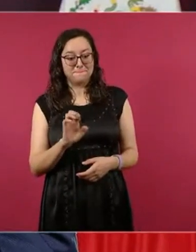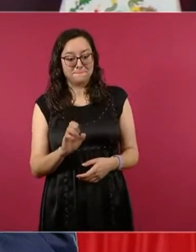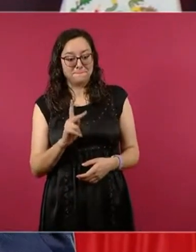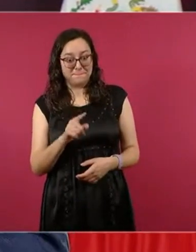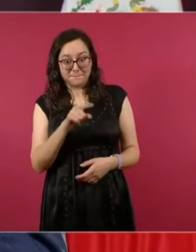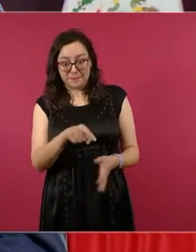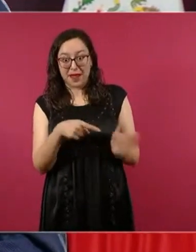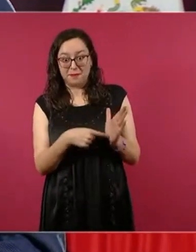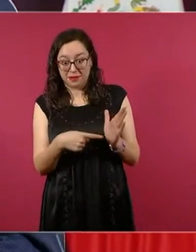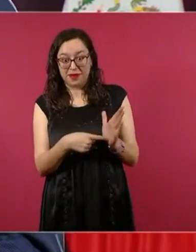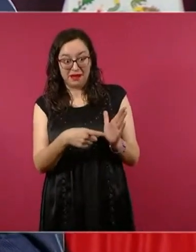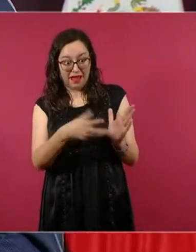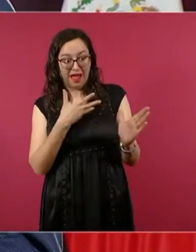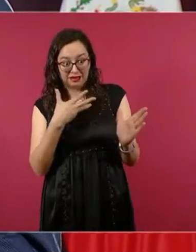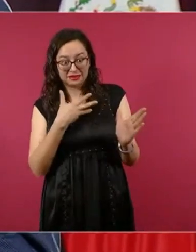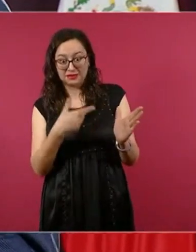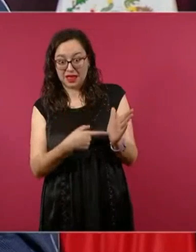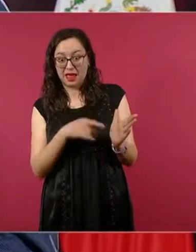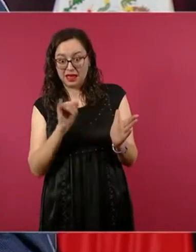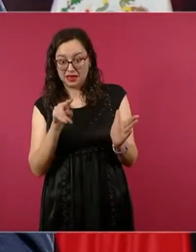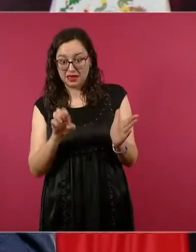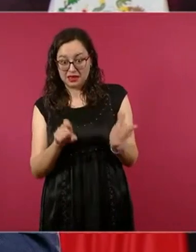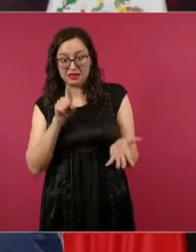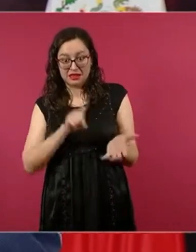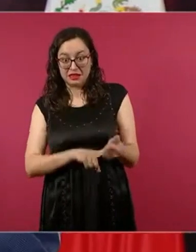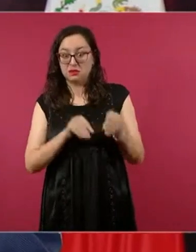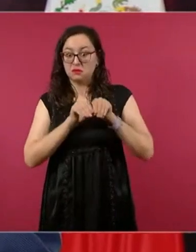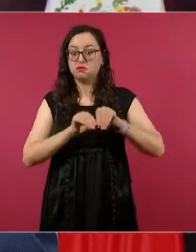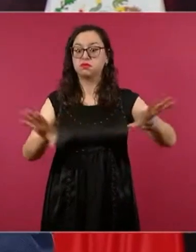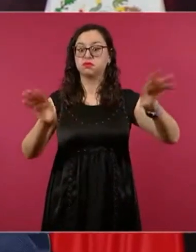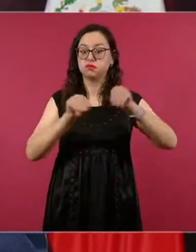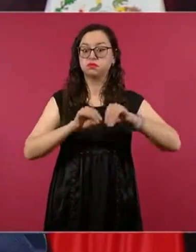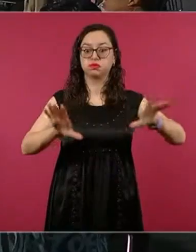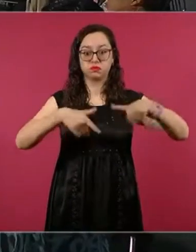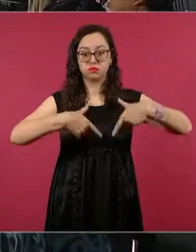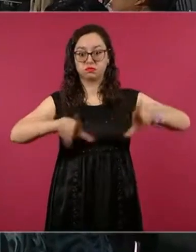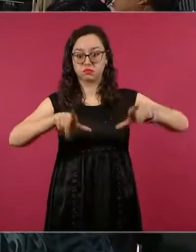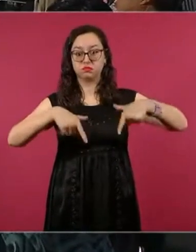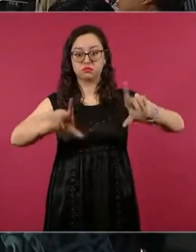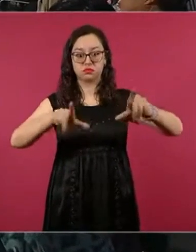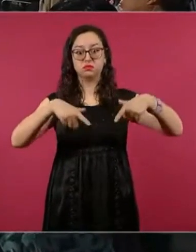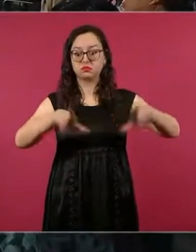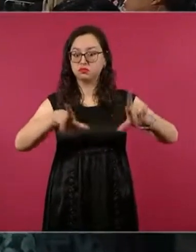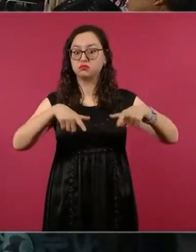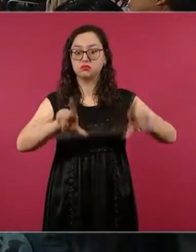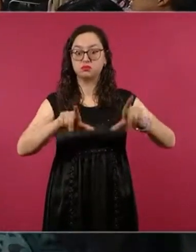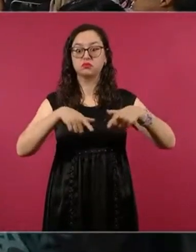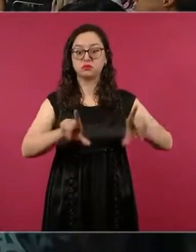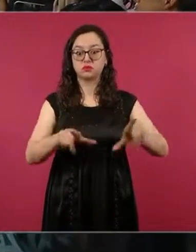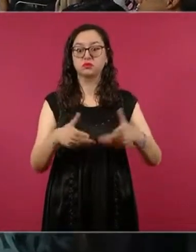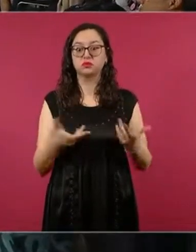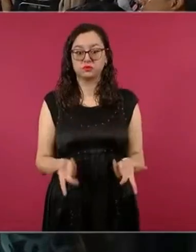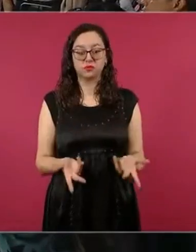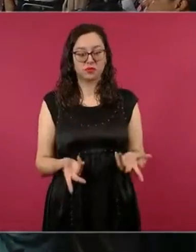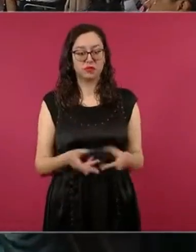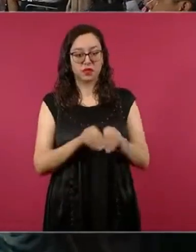información, el PREP es eso, es dar